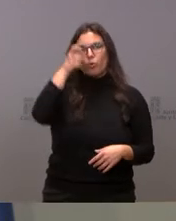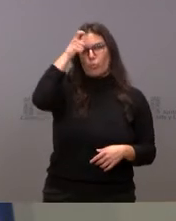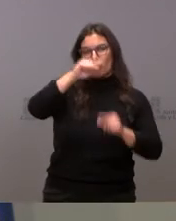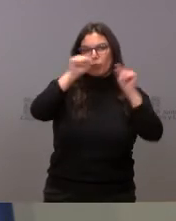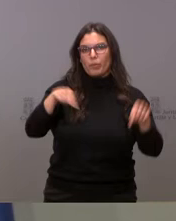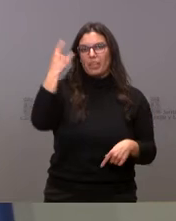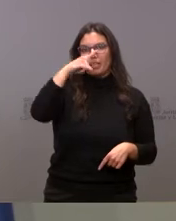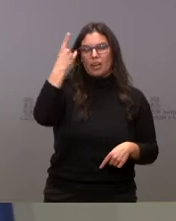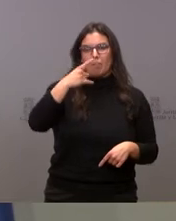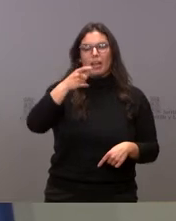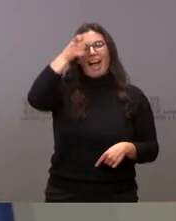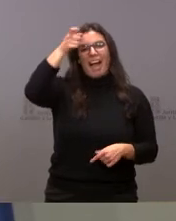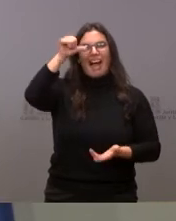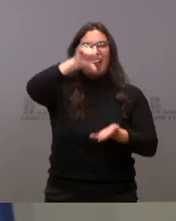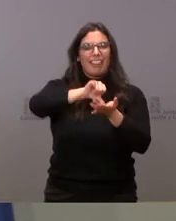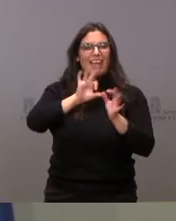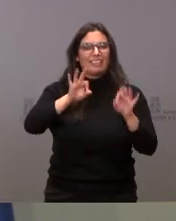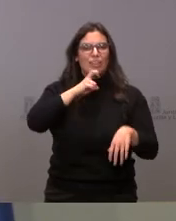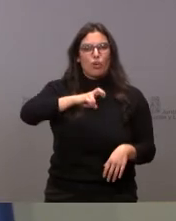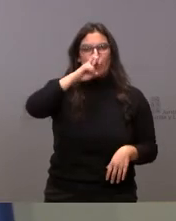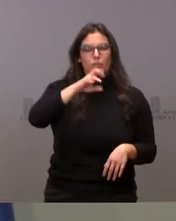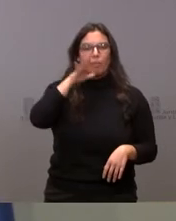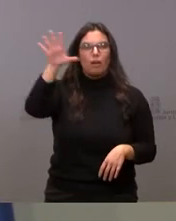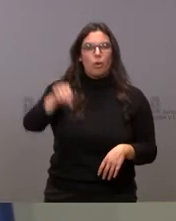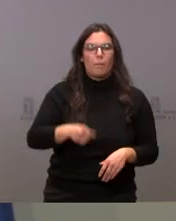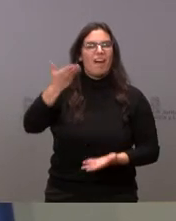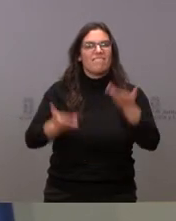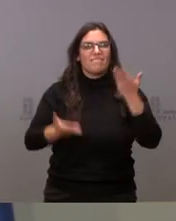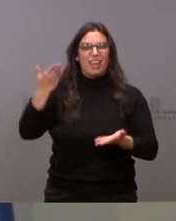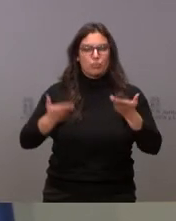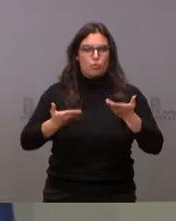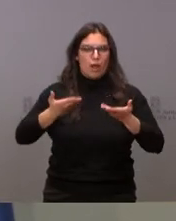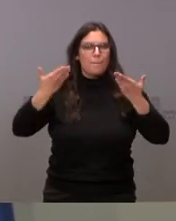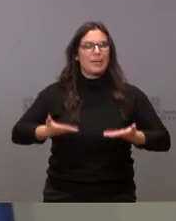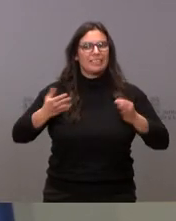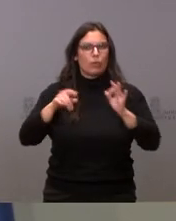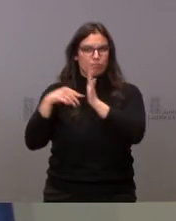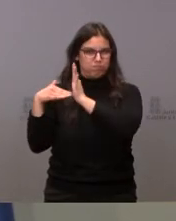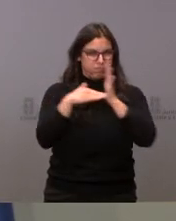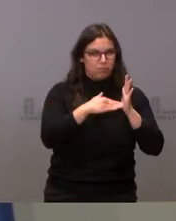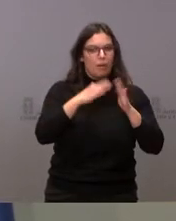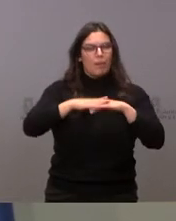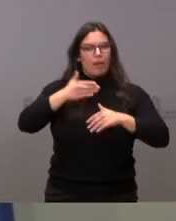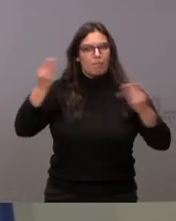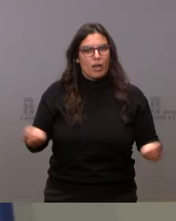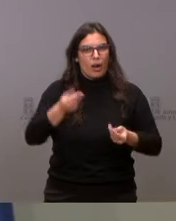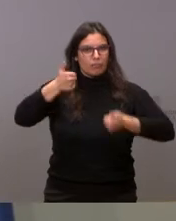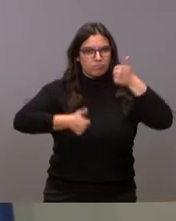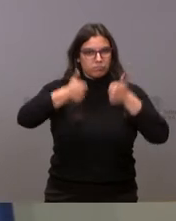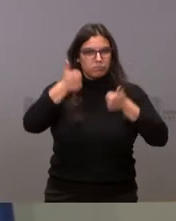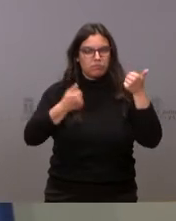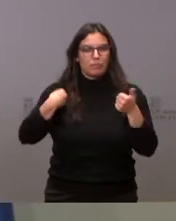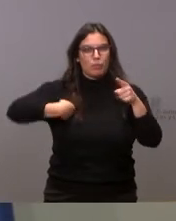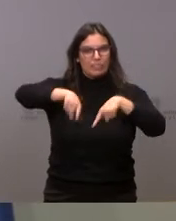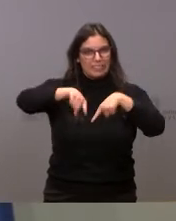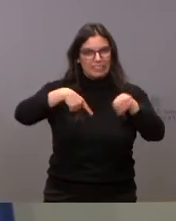Salamanca, para la compra e instalación de una báscula de pesaje. Se trata de contribuir a la mejora de la competitividad de nuestro